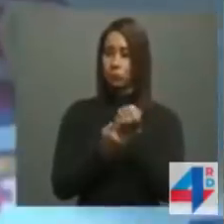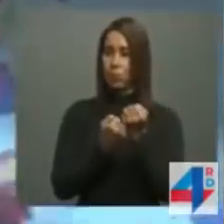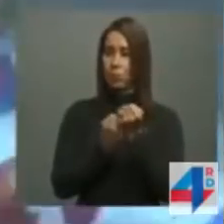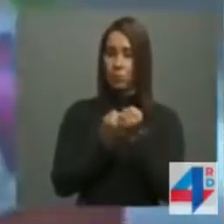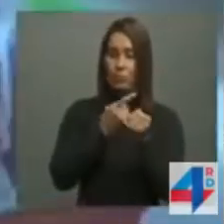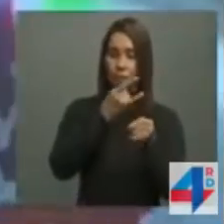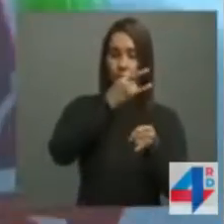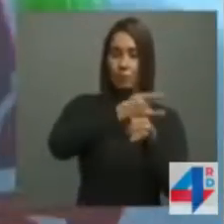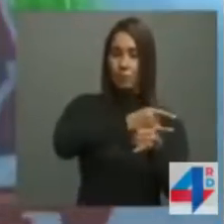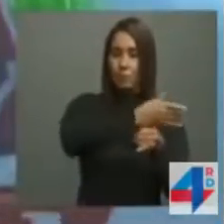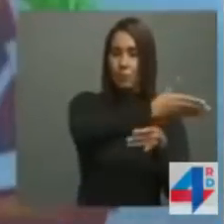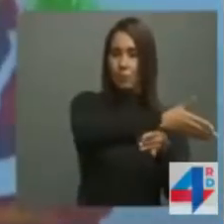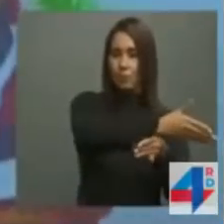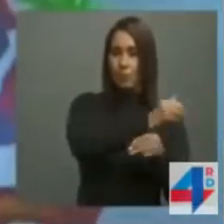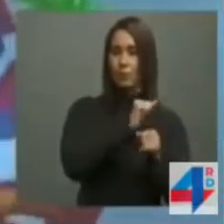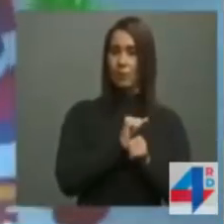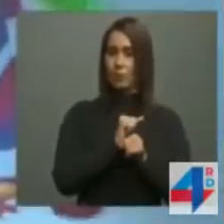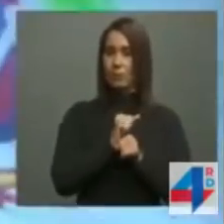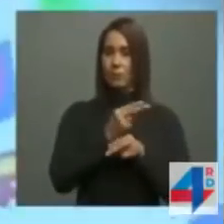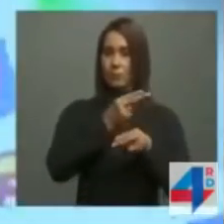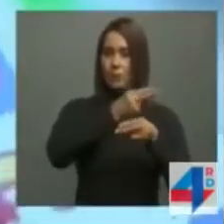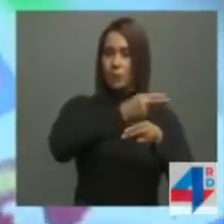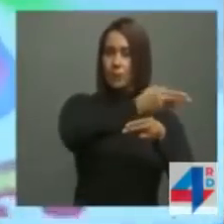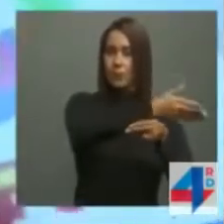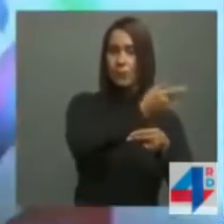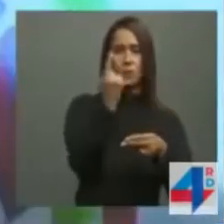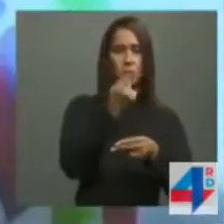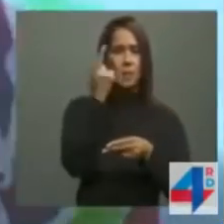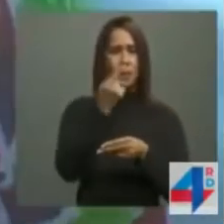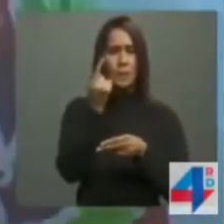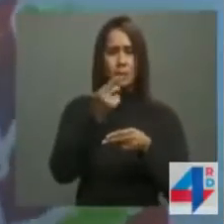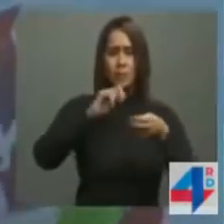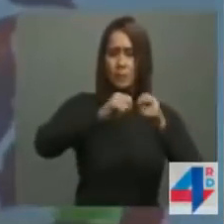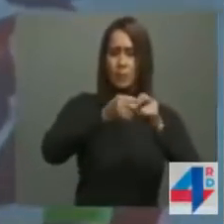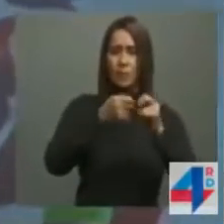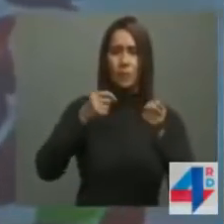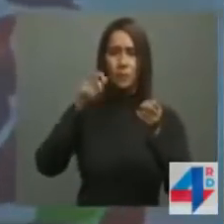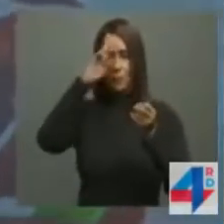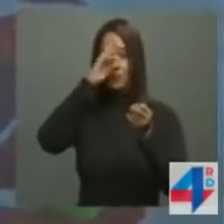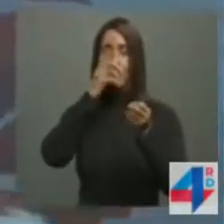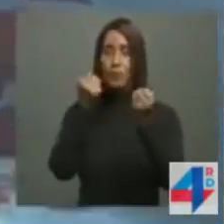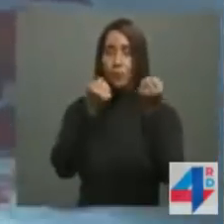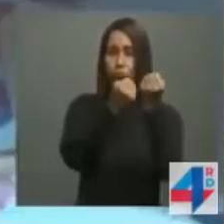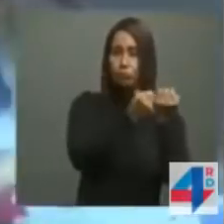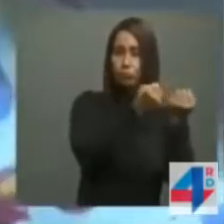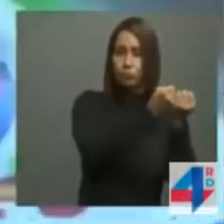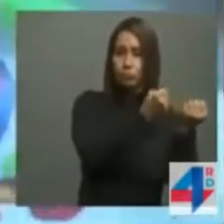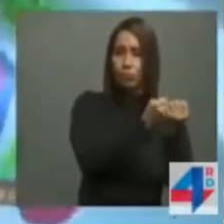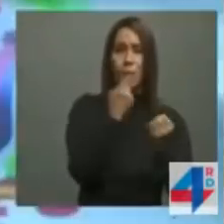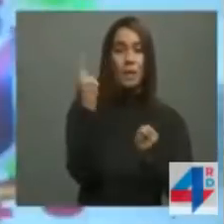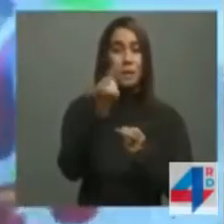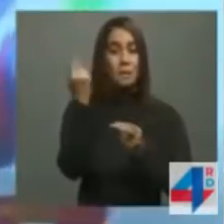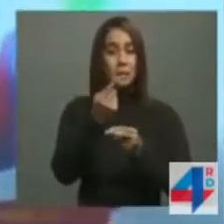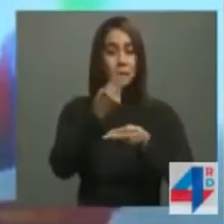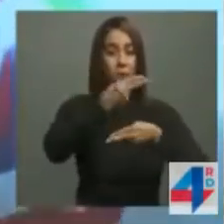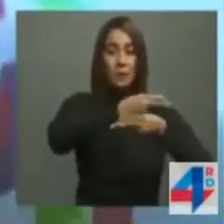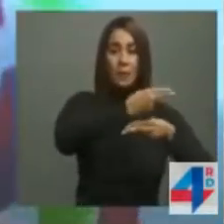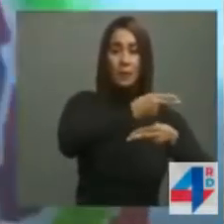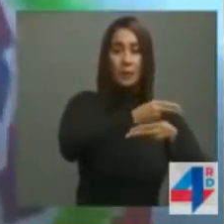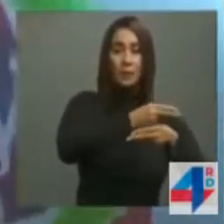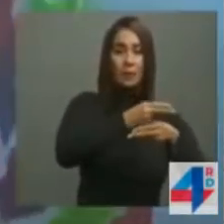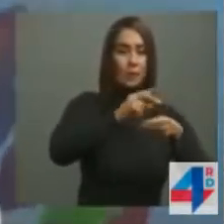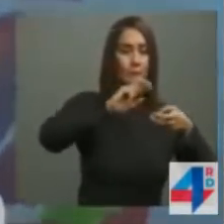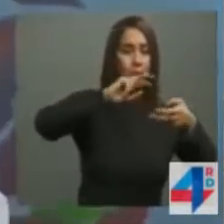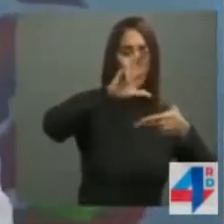en cada uno de los momentos difíciles por los que ha atravesado. Cada vez que Haití ha sufrido una catástrofe, los